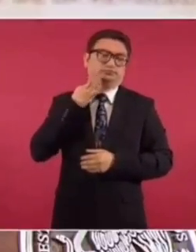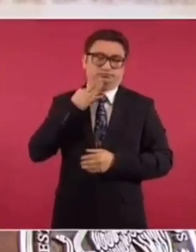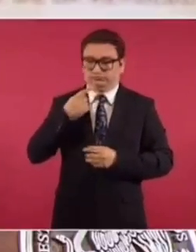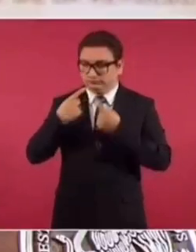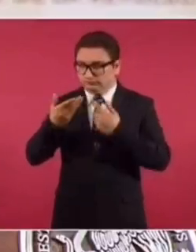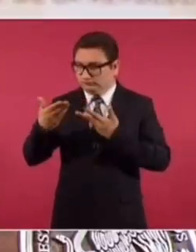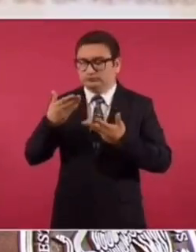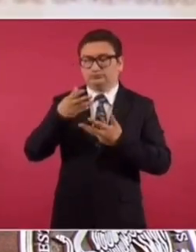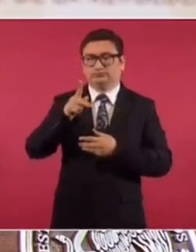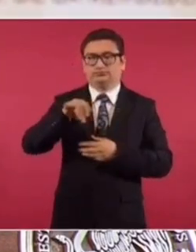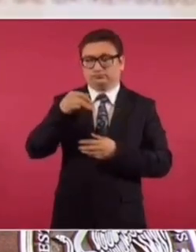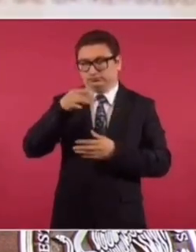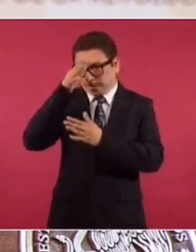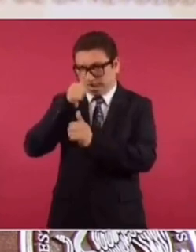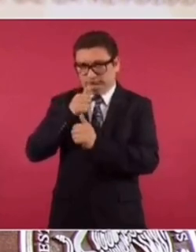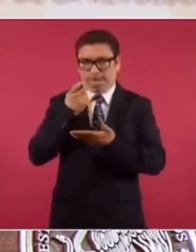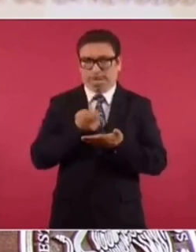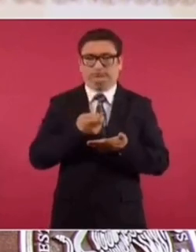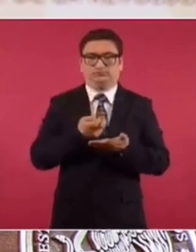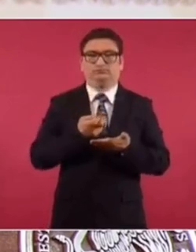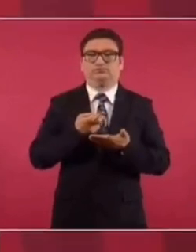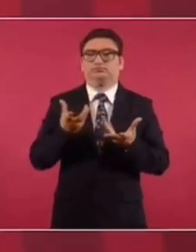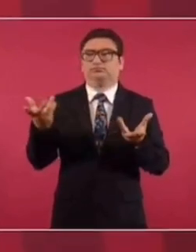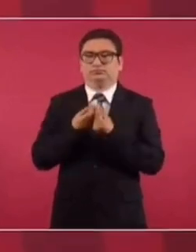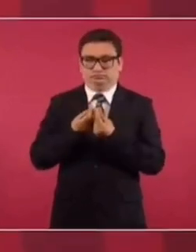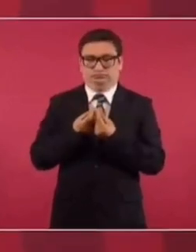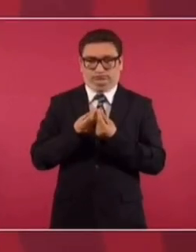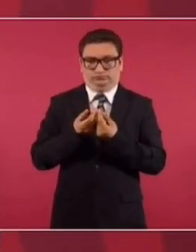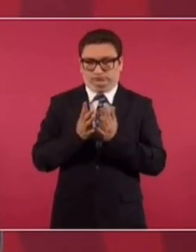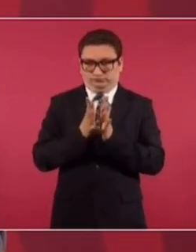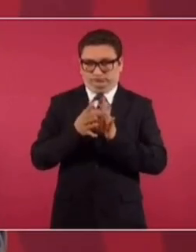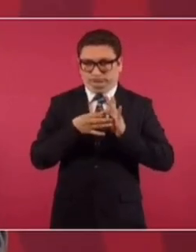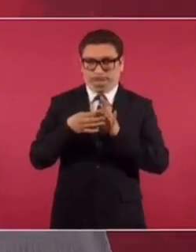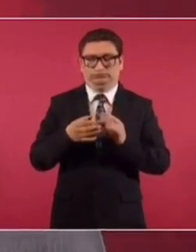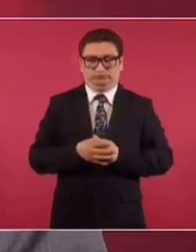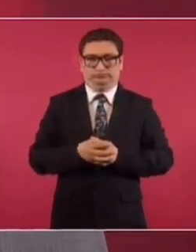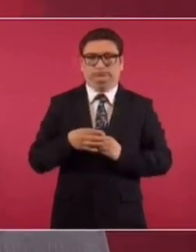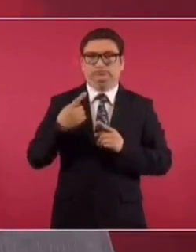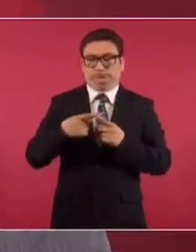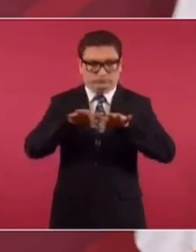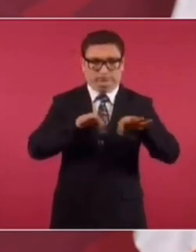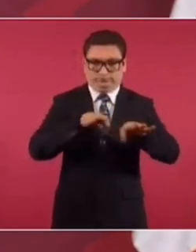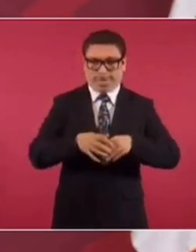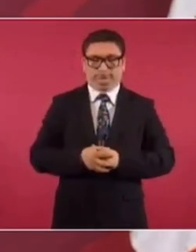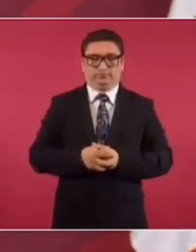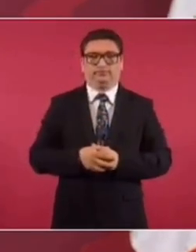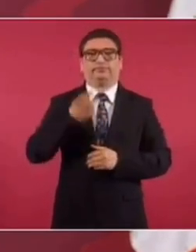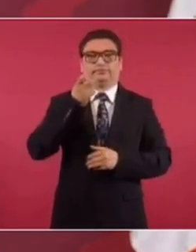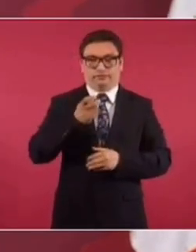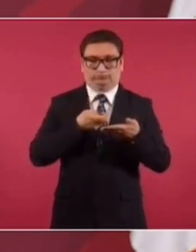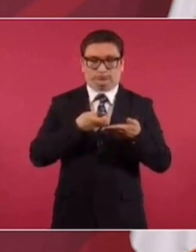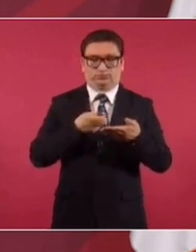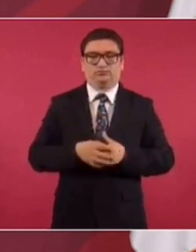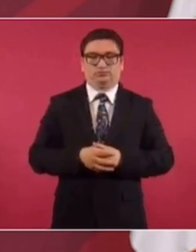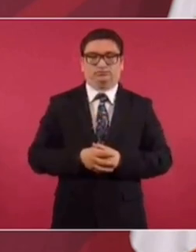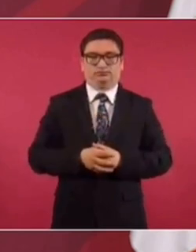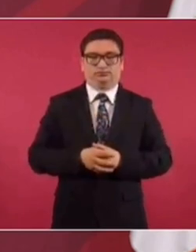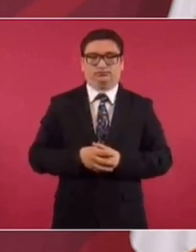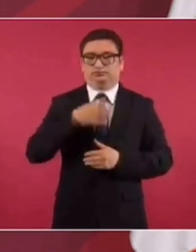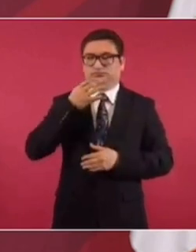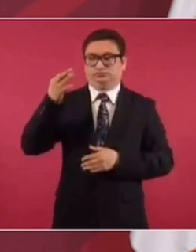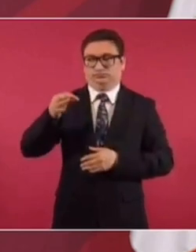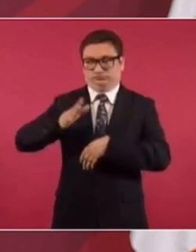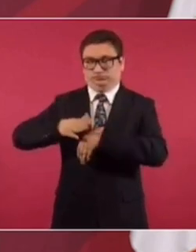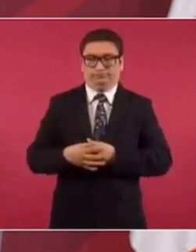y con el Poder Judicial de que esto iba a requerir de la colaboración de las tres instituciones. Entonces, cuando se tiene el informe, se le